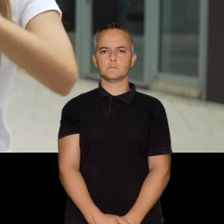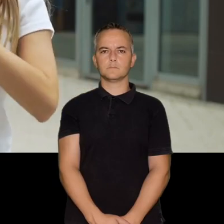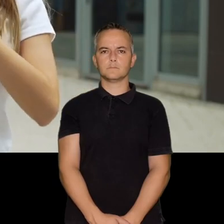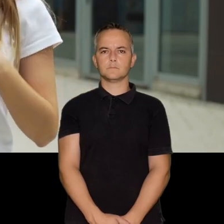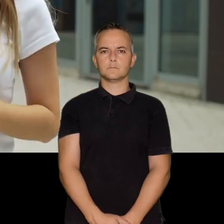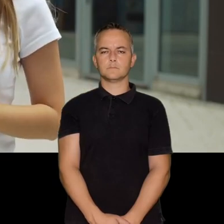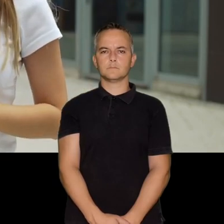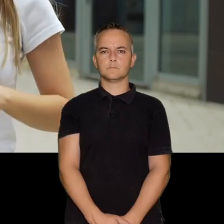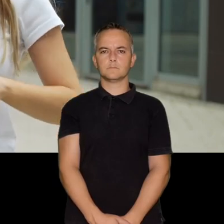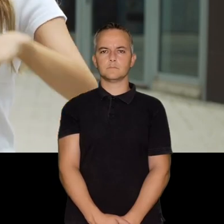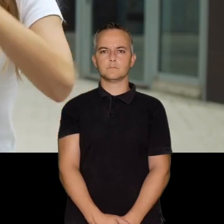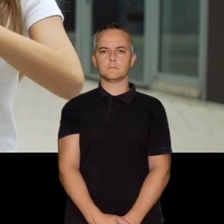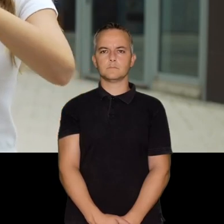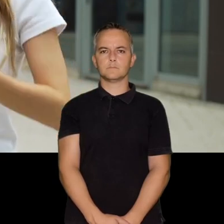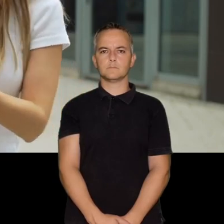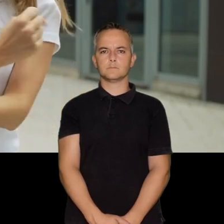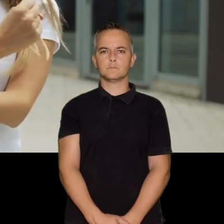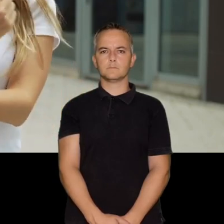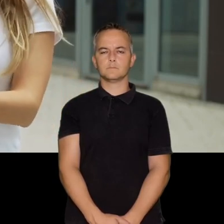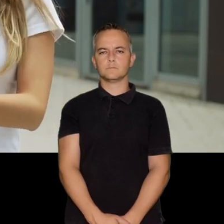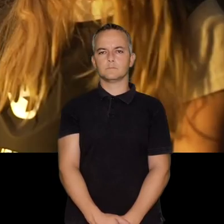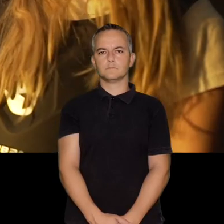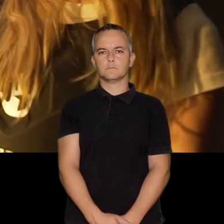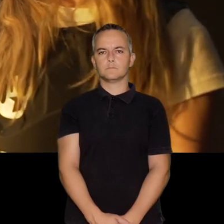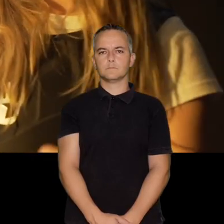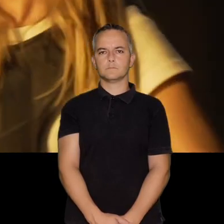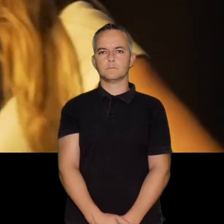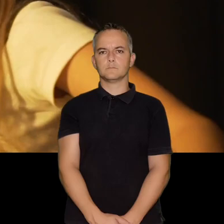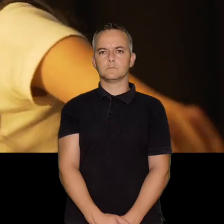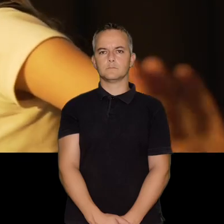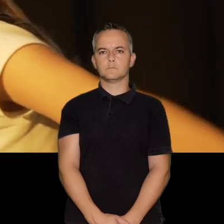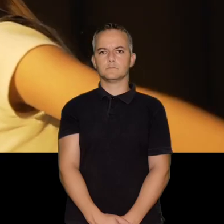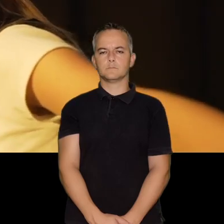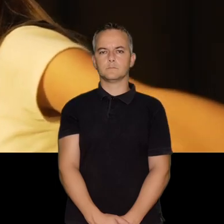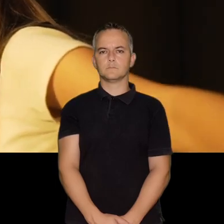una mezcla, un compendio y una sola accesibilidad, una accesibilidad para todos.